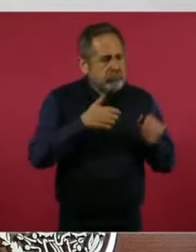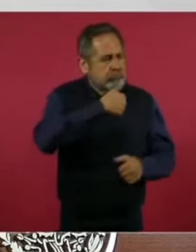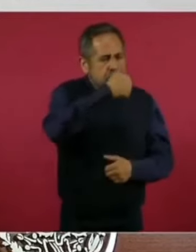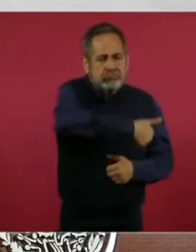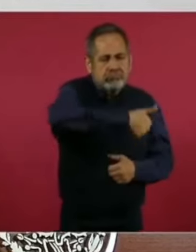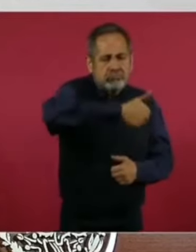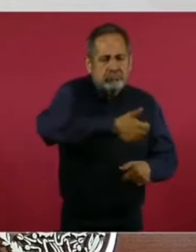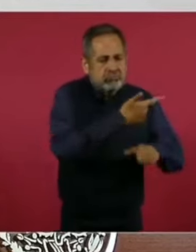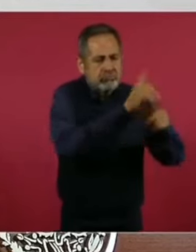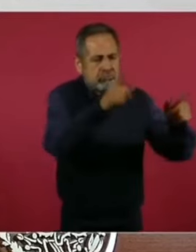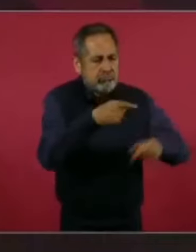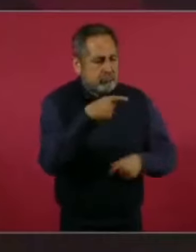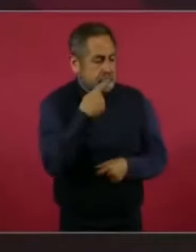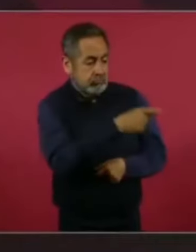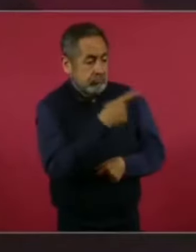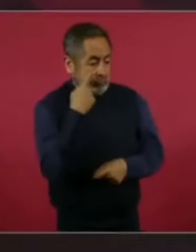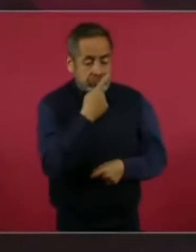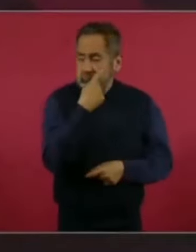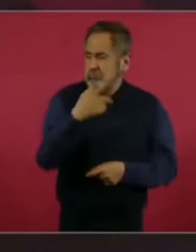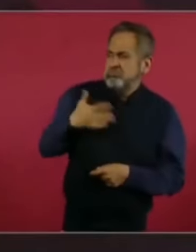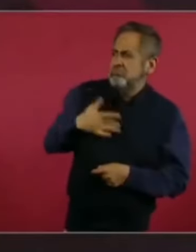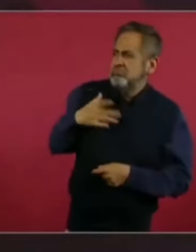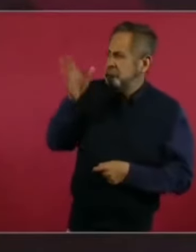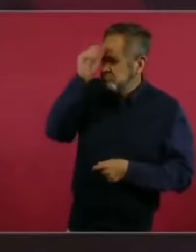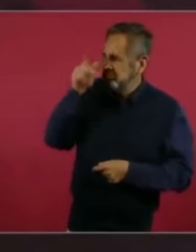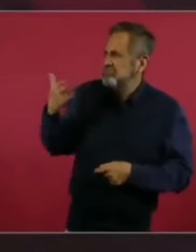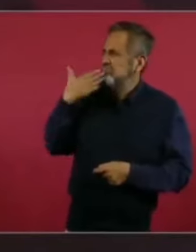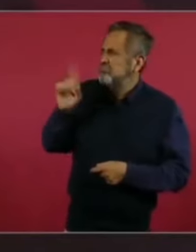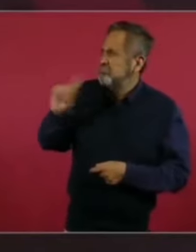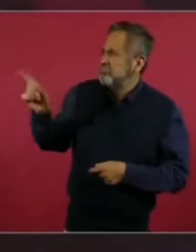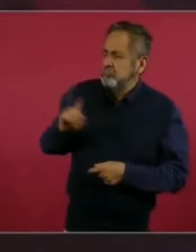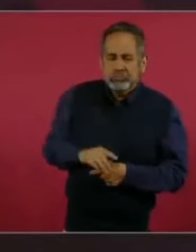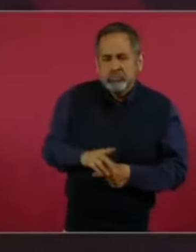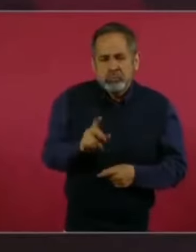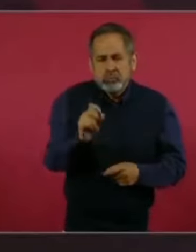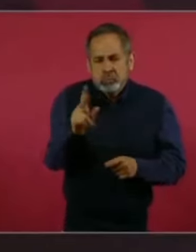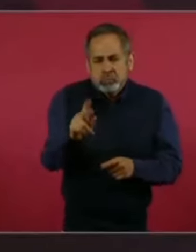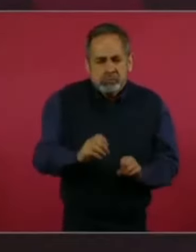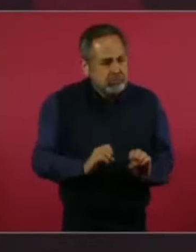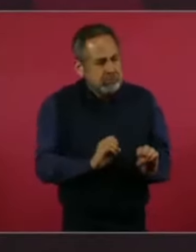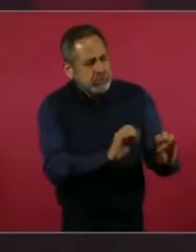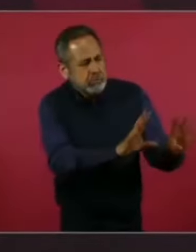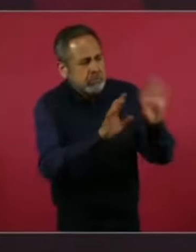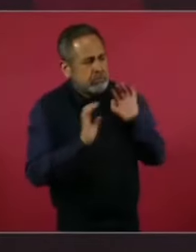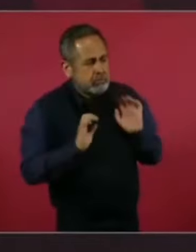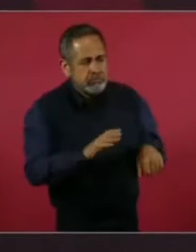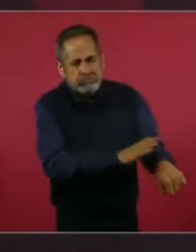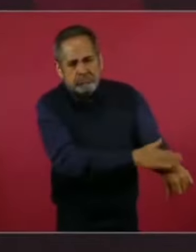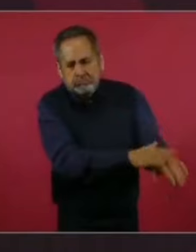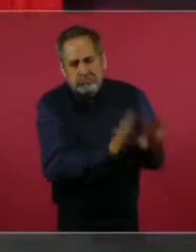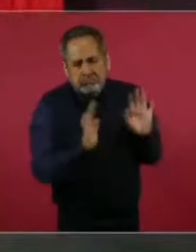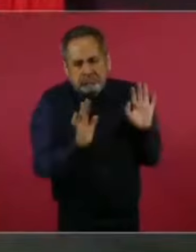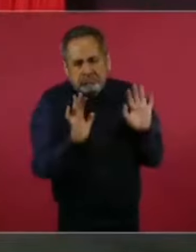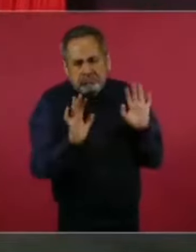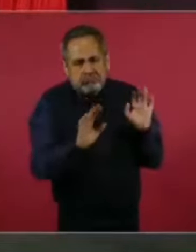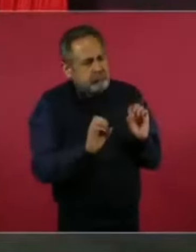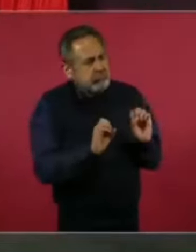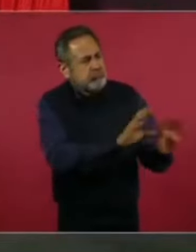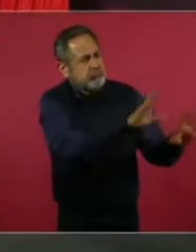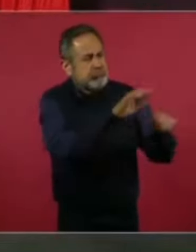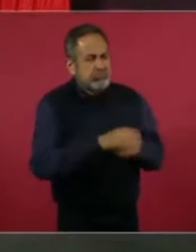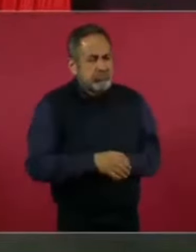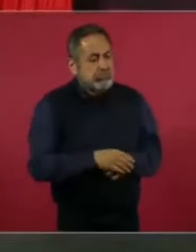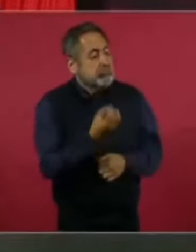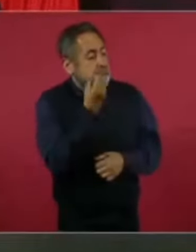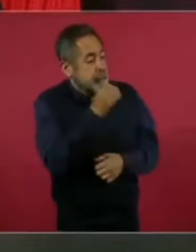y no tenemos por qué reconocer nada